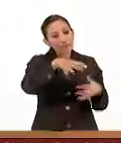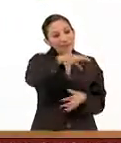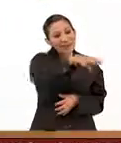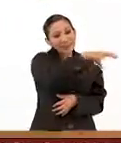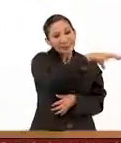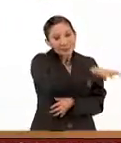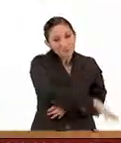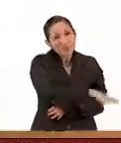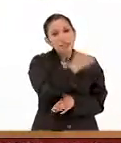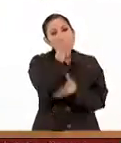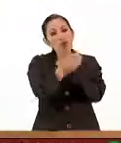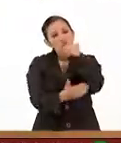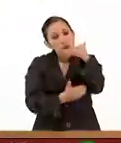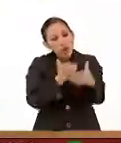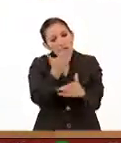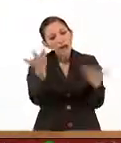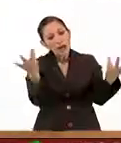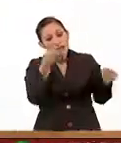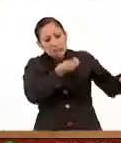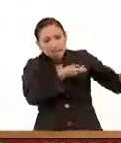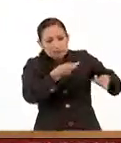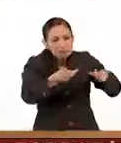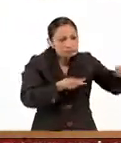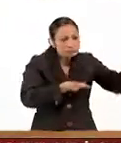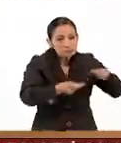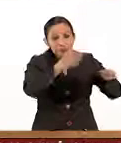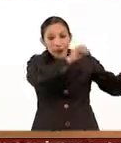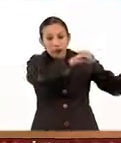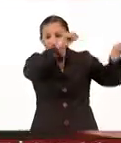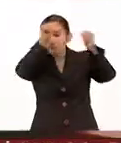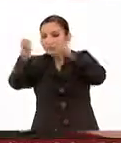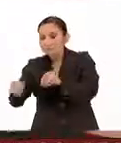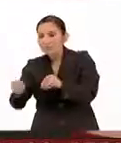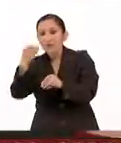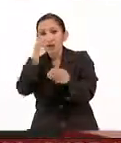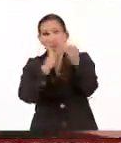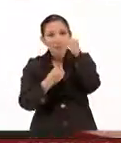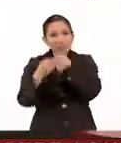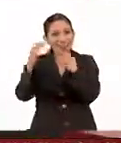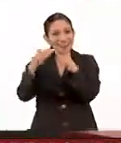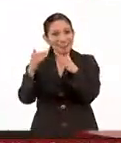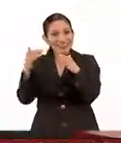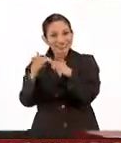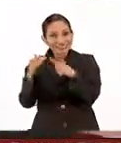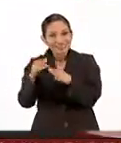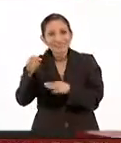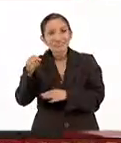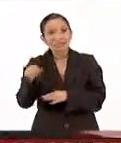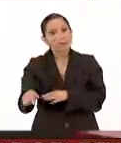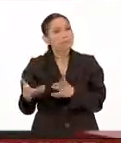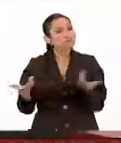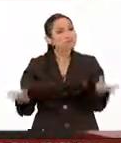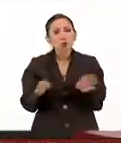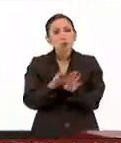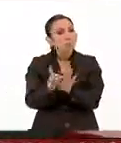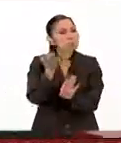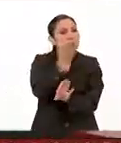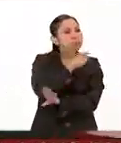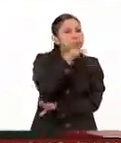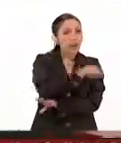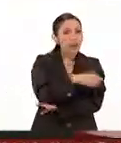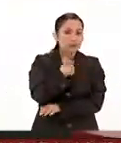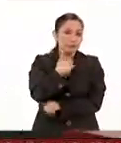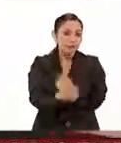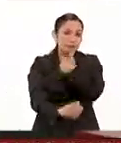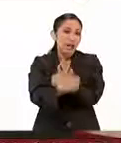procesos que nos hacen llegar estos alimentos a la mesa de nuestras casas están siendo abordados